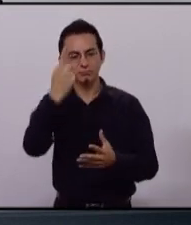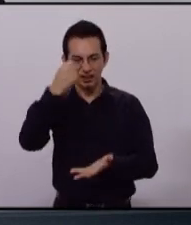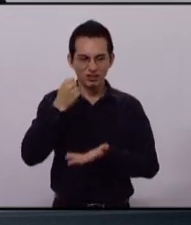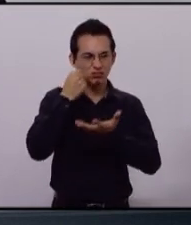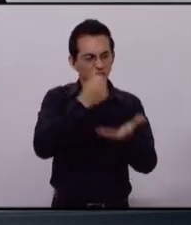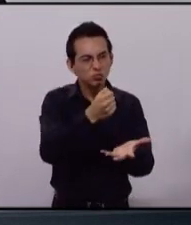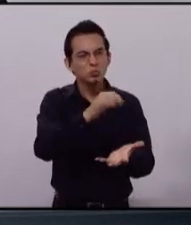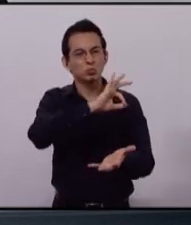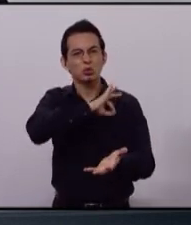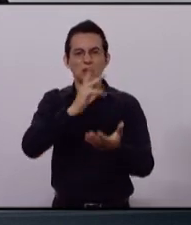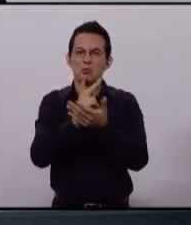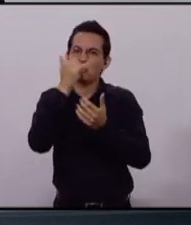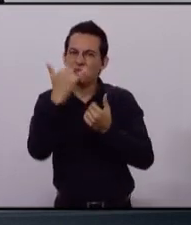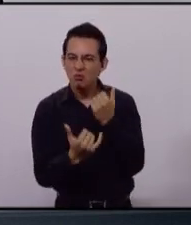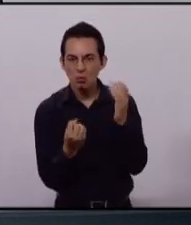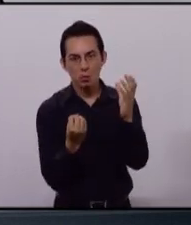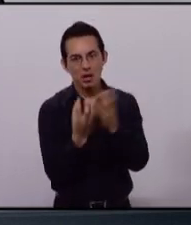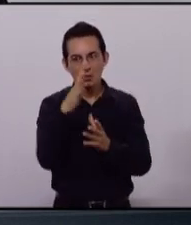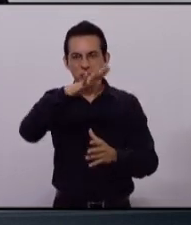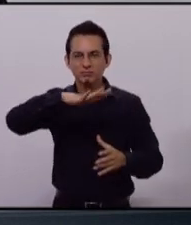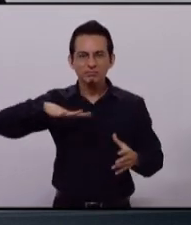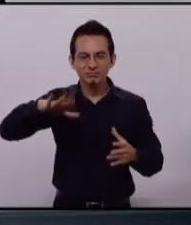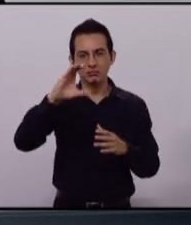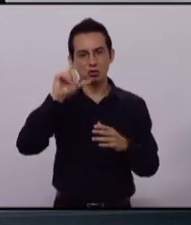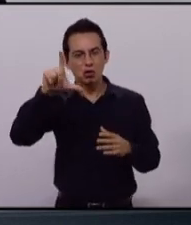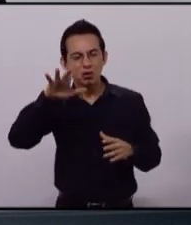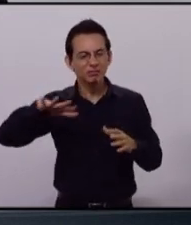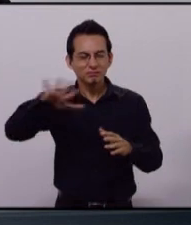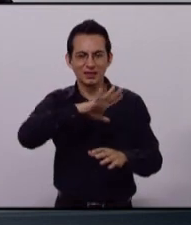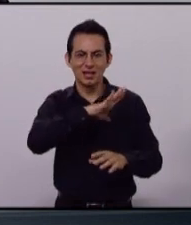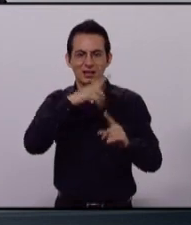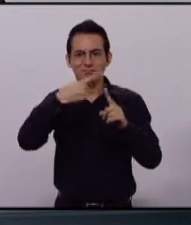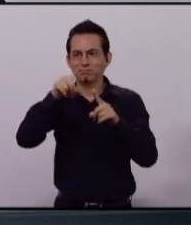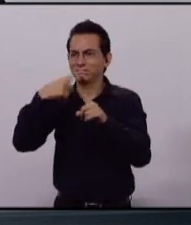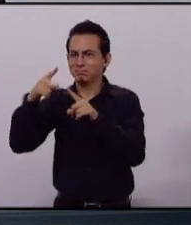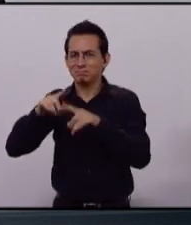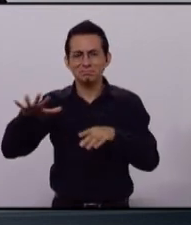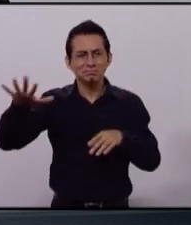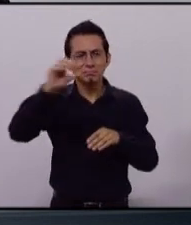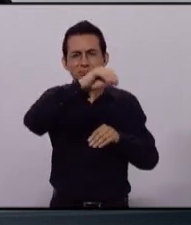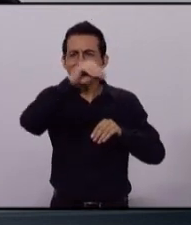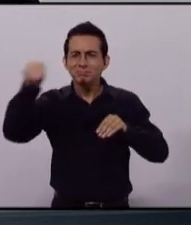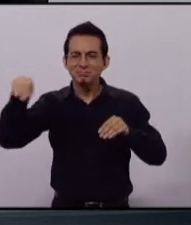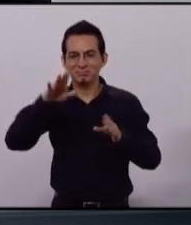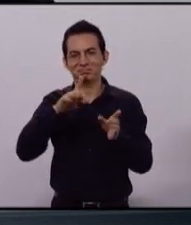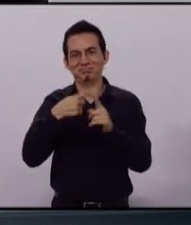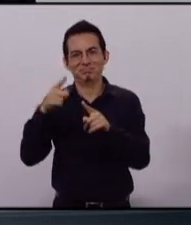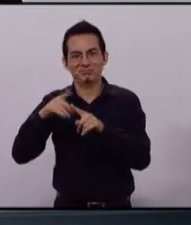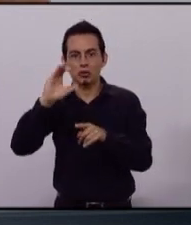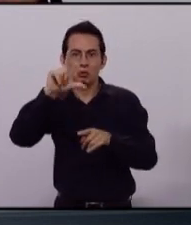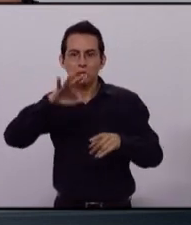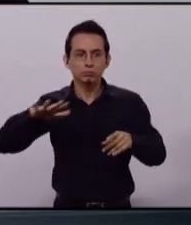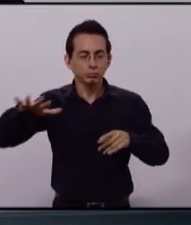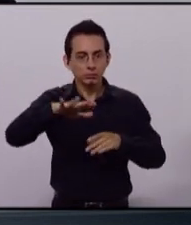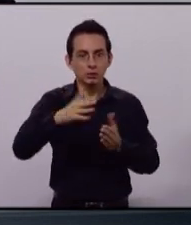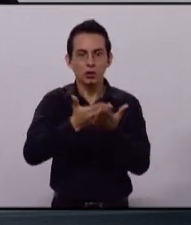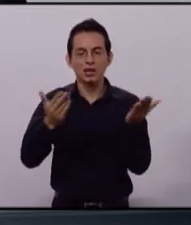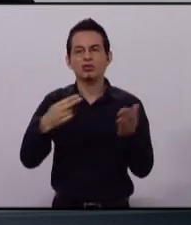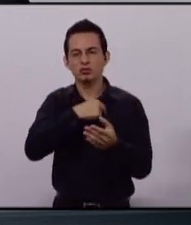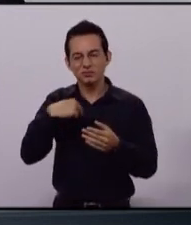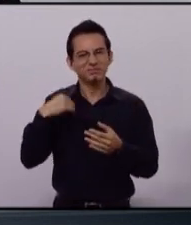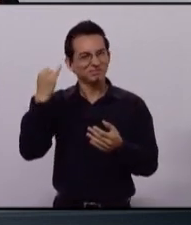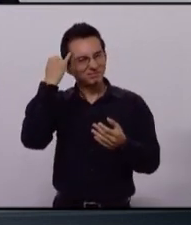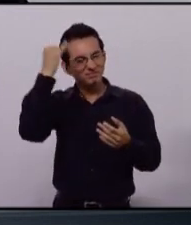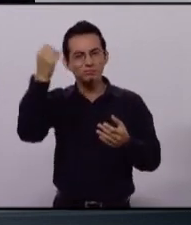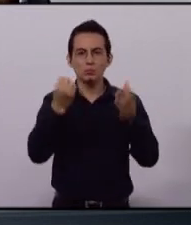desarrollo de proyectos específicos en colonias, en las 12 delegaciones y en las comunidades rurales de nuestro municipio. Vamos a fortalecer